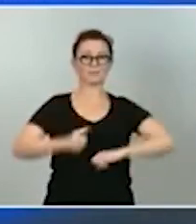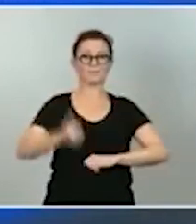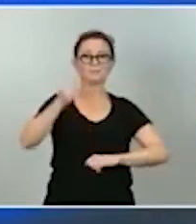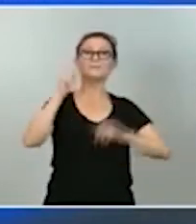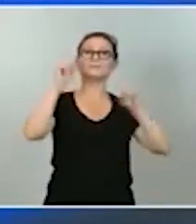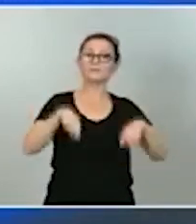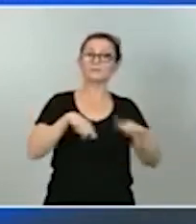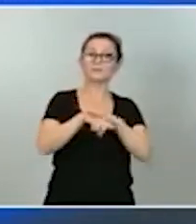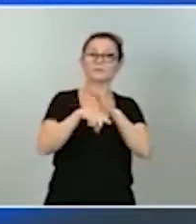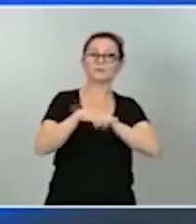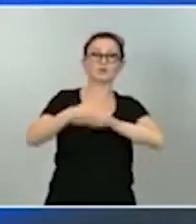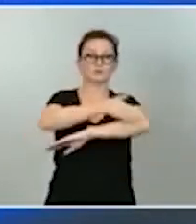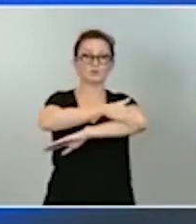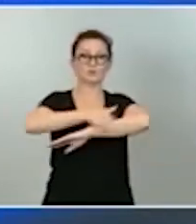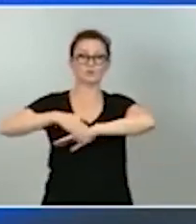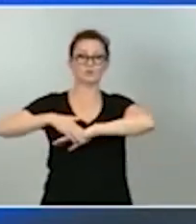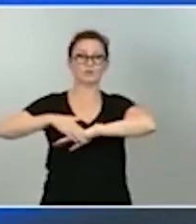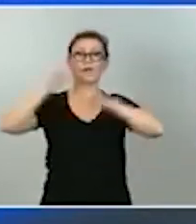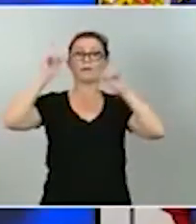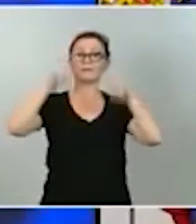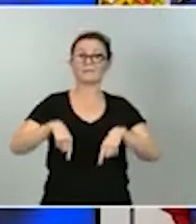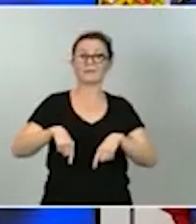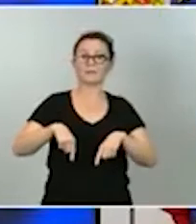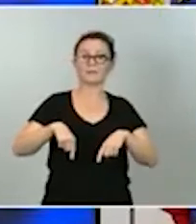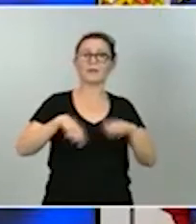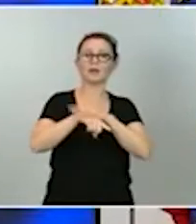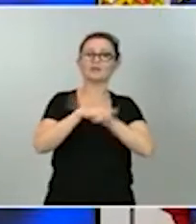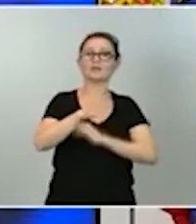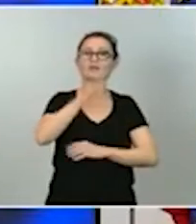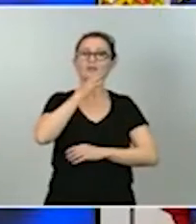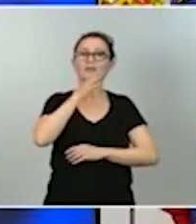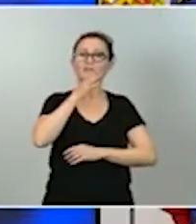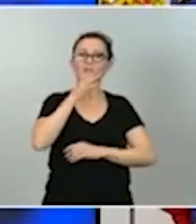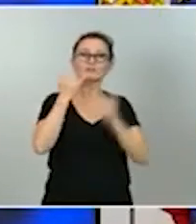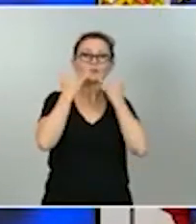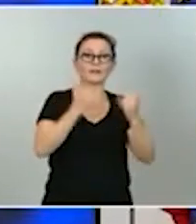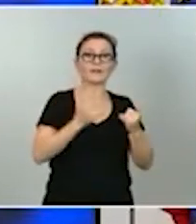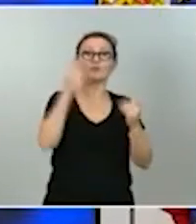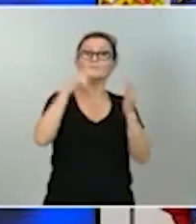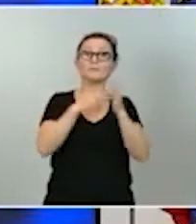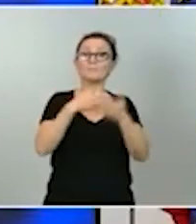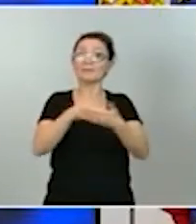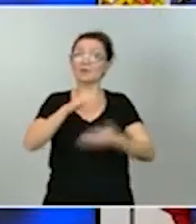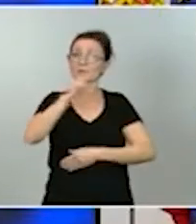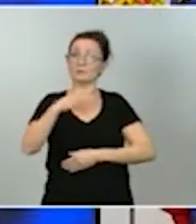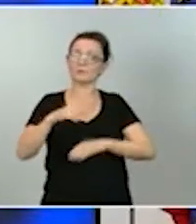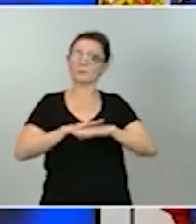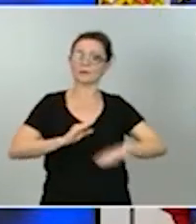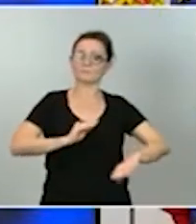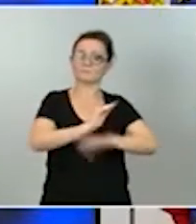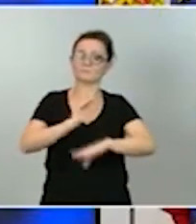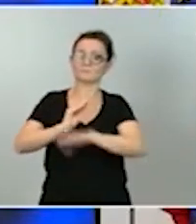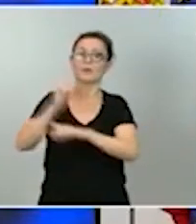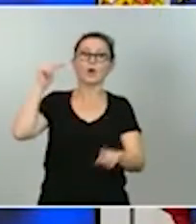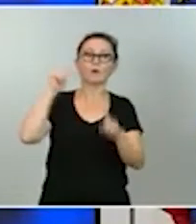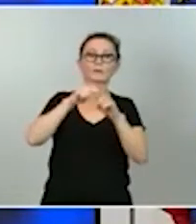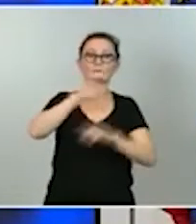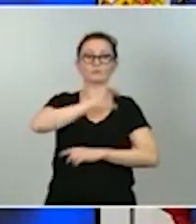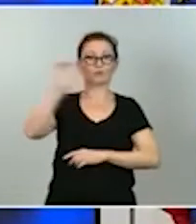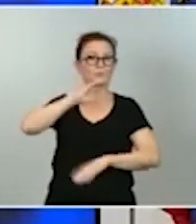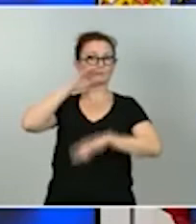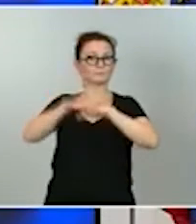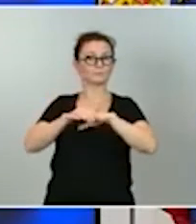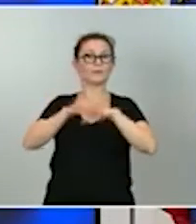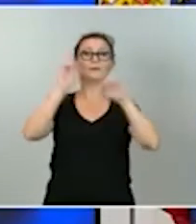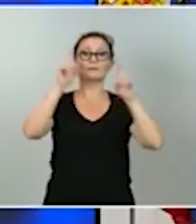costa y los recursos hídricos con una inversión de más de 2.000 millones de euros para cumplir con nuestras metas europeas con la restauración también